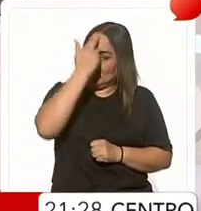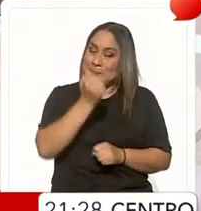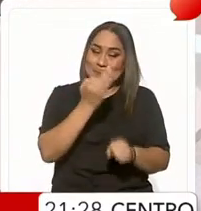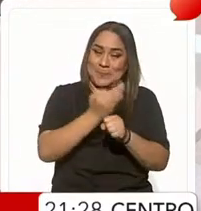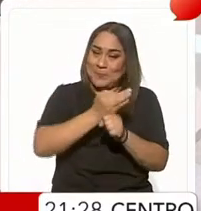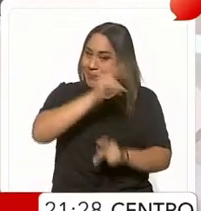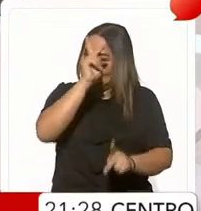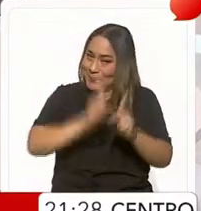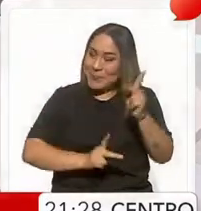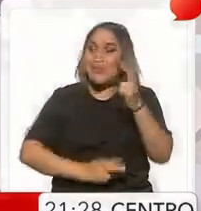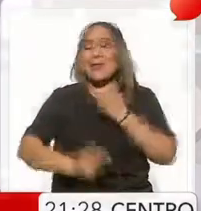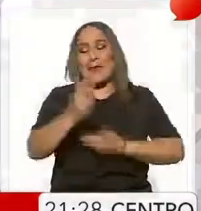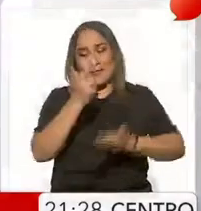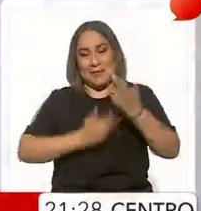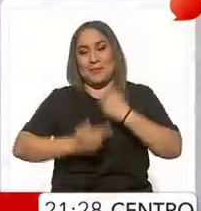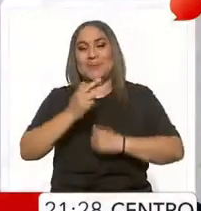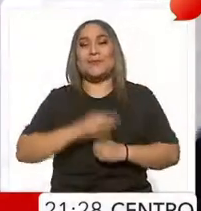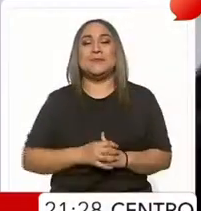Ya volvemos.